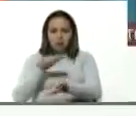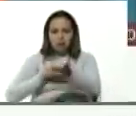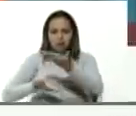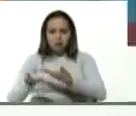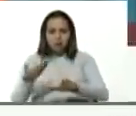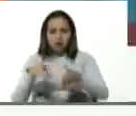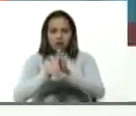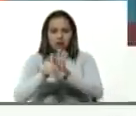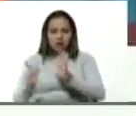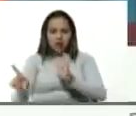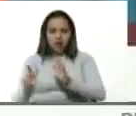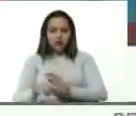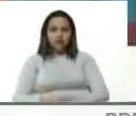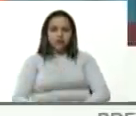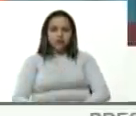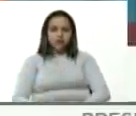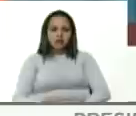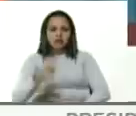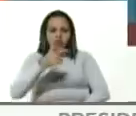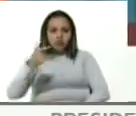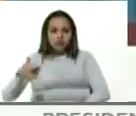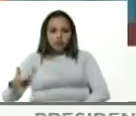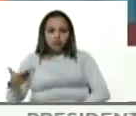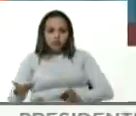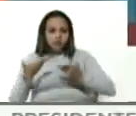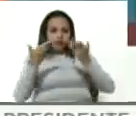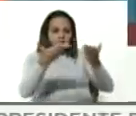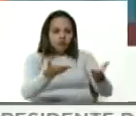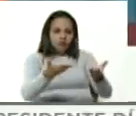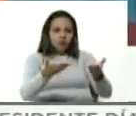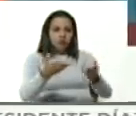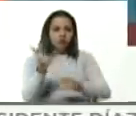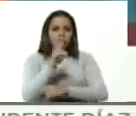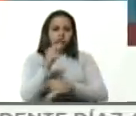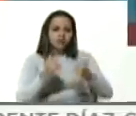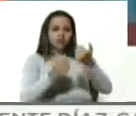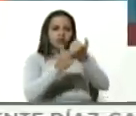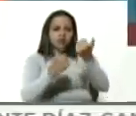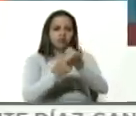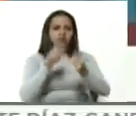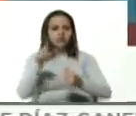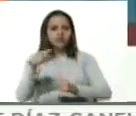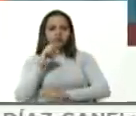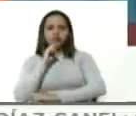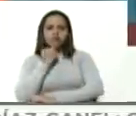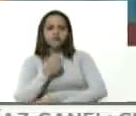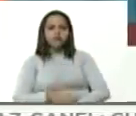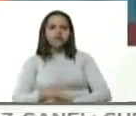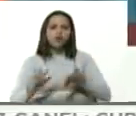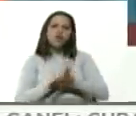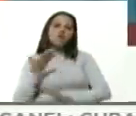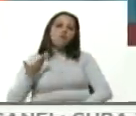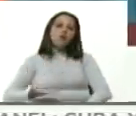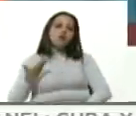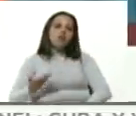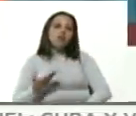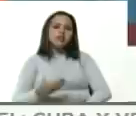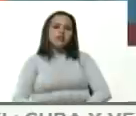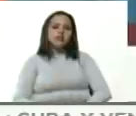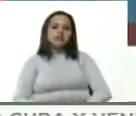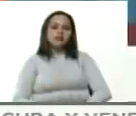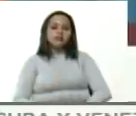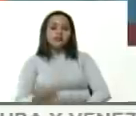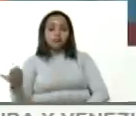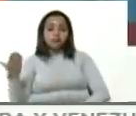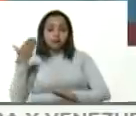para quienes invierten en Venezuela en este caso para Rusia sobre la importancia en su visita en